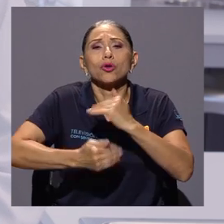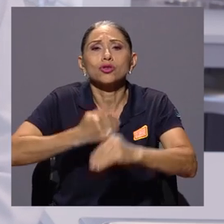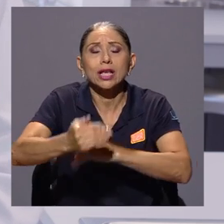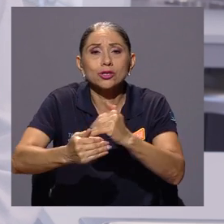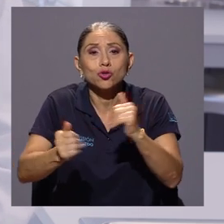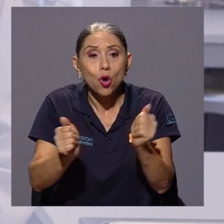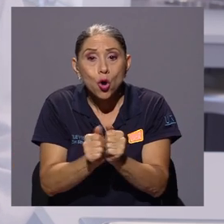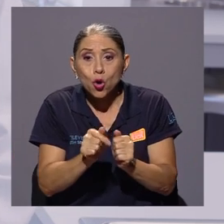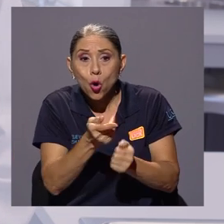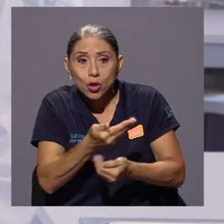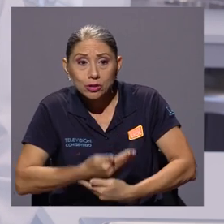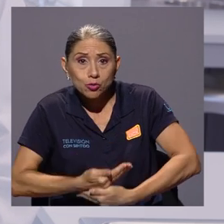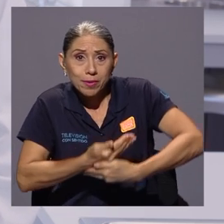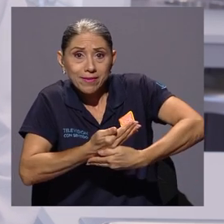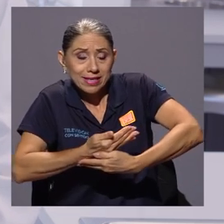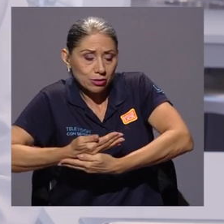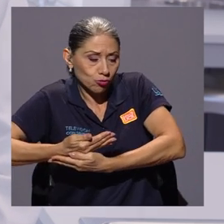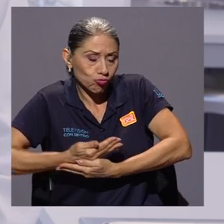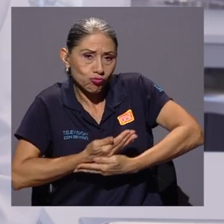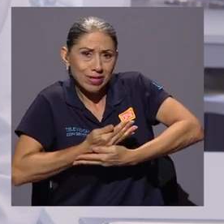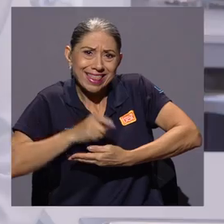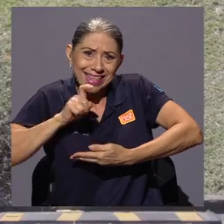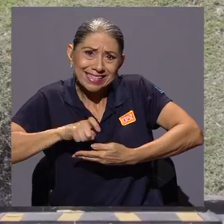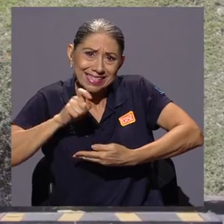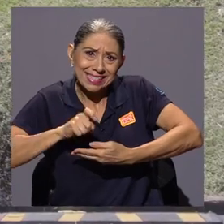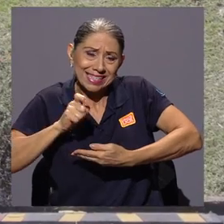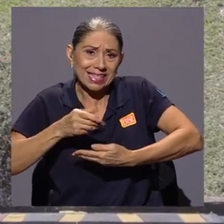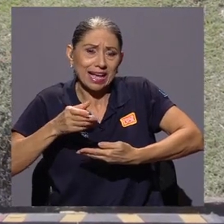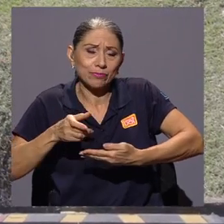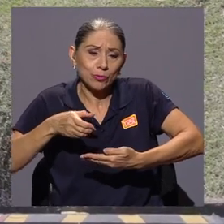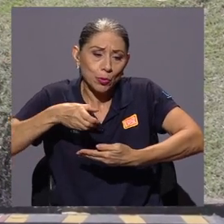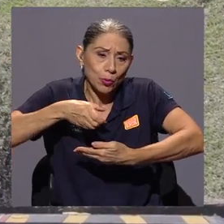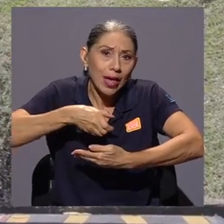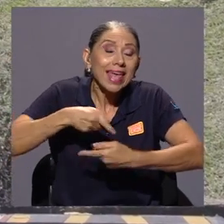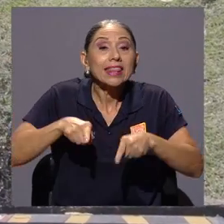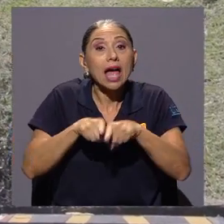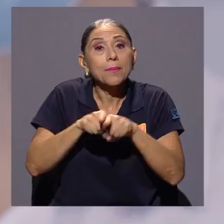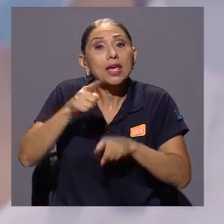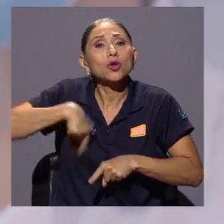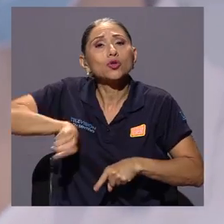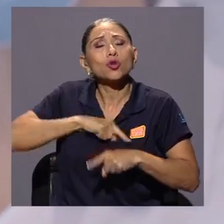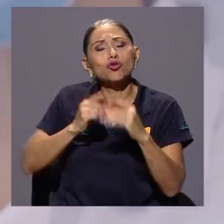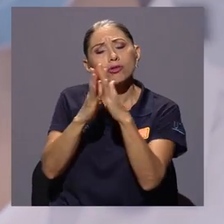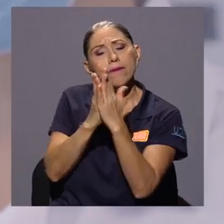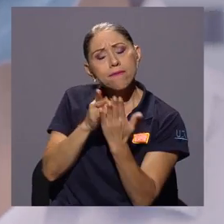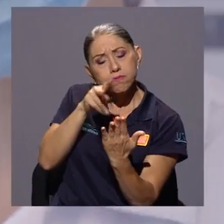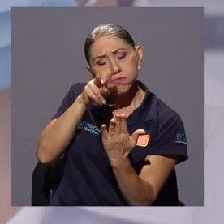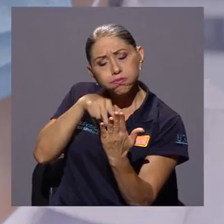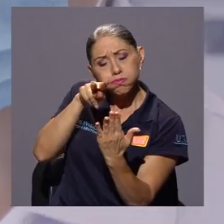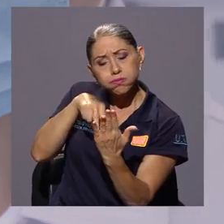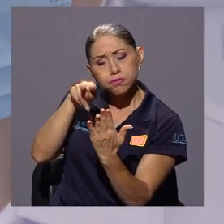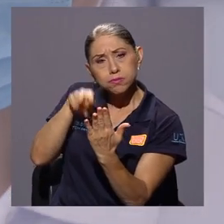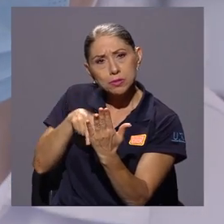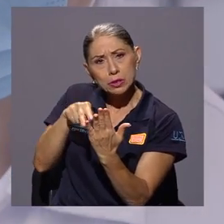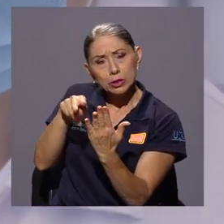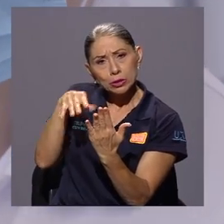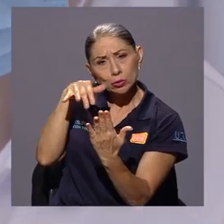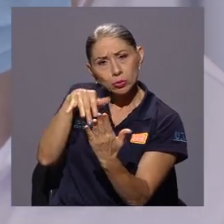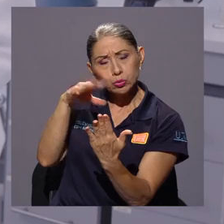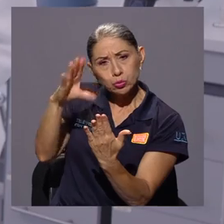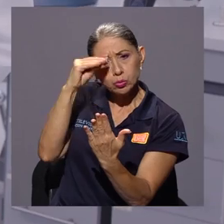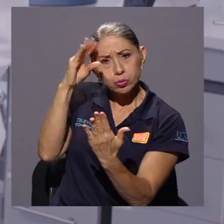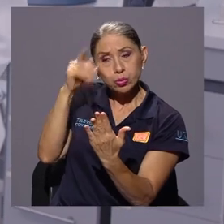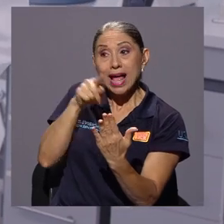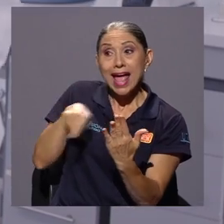alimentación a estos niños que requieren la leche humana donada y además hemos participado en revisiones bibliográficas para que ellos puedan tomar